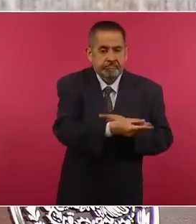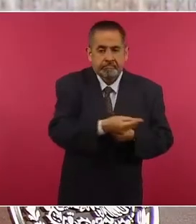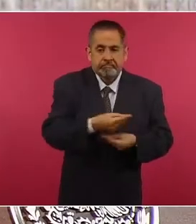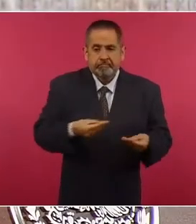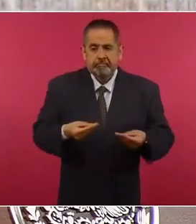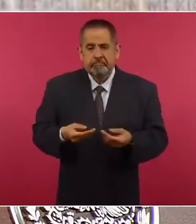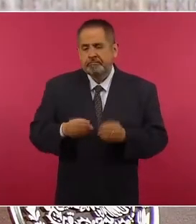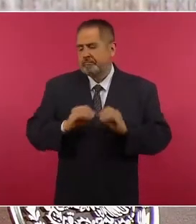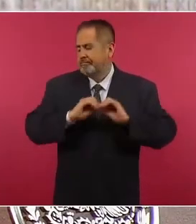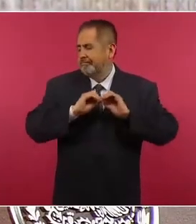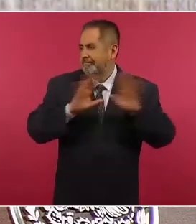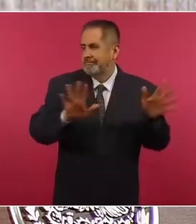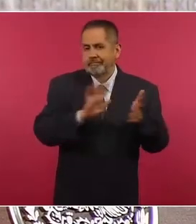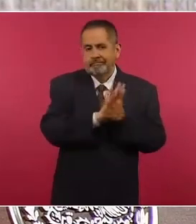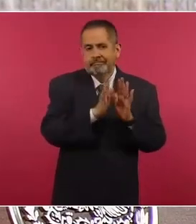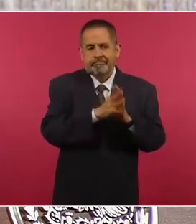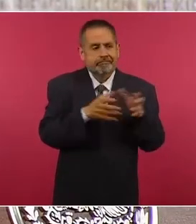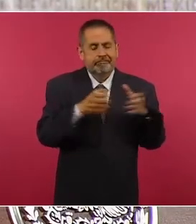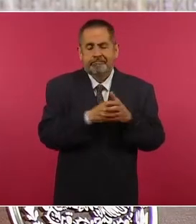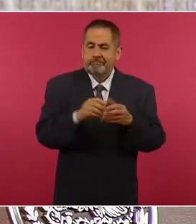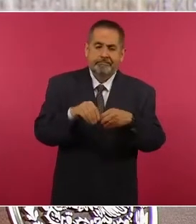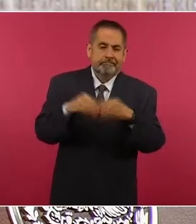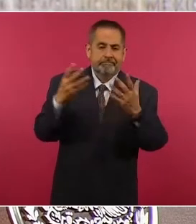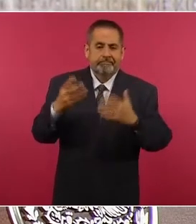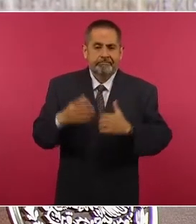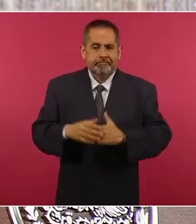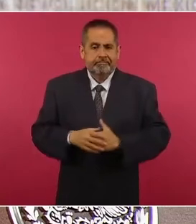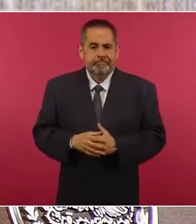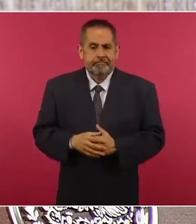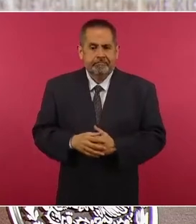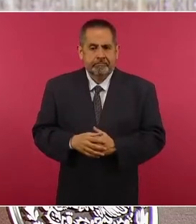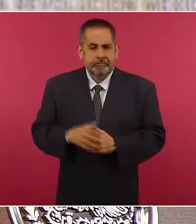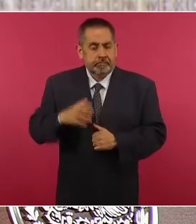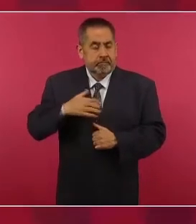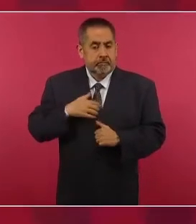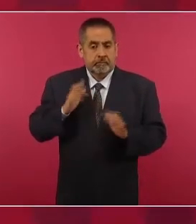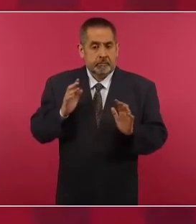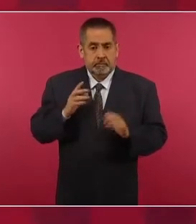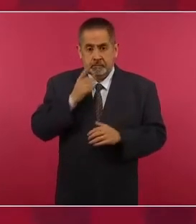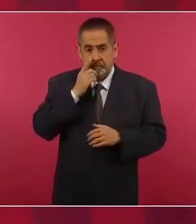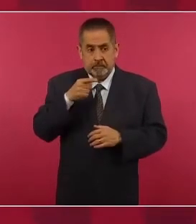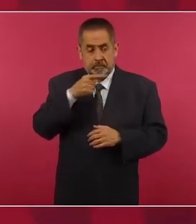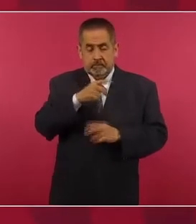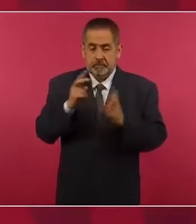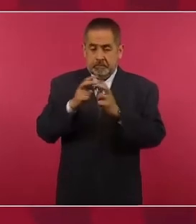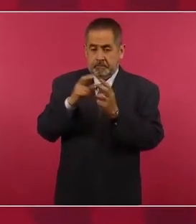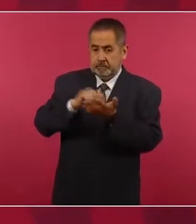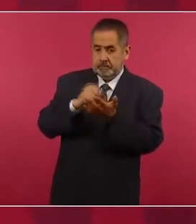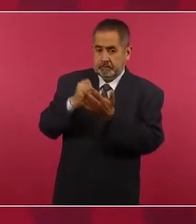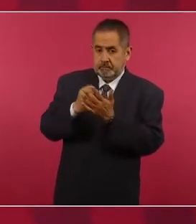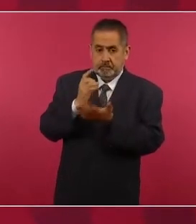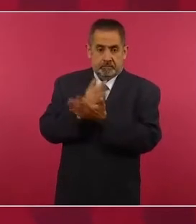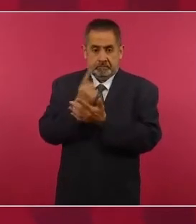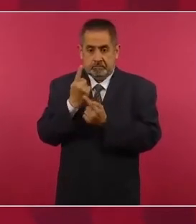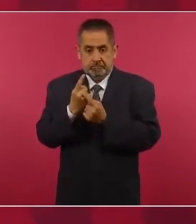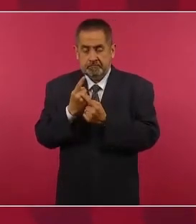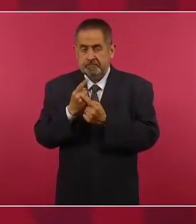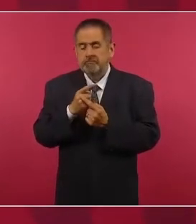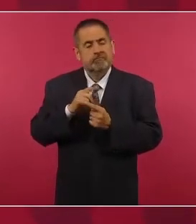Claro que sí, yo no estoy hablando de Tamaulipas, es en todos